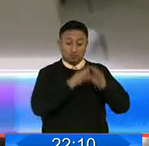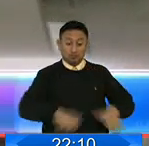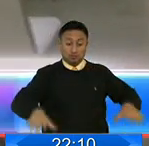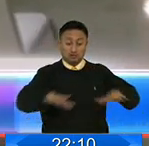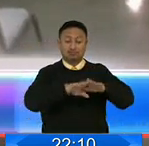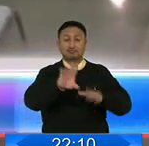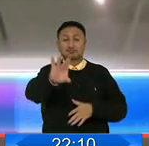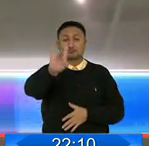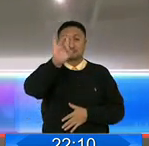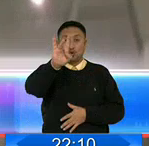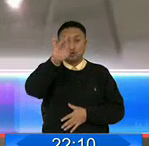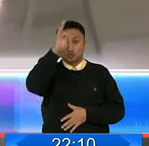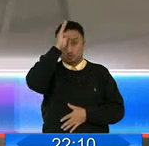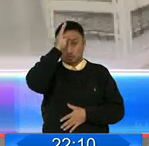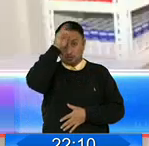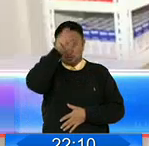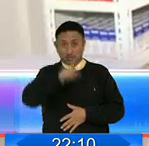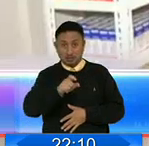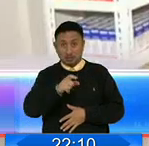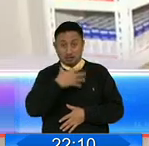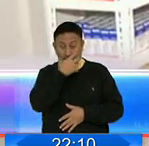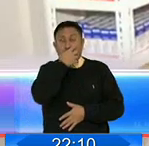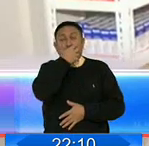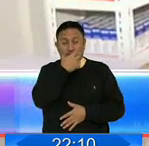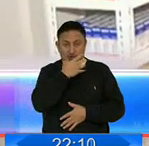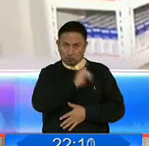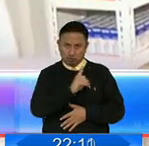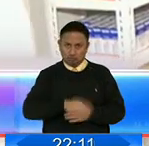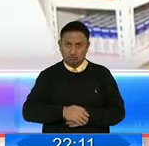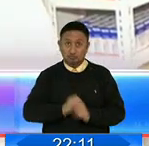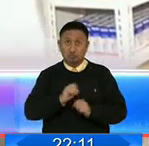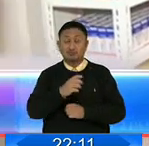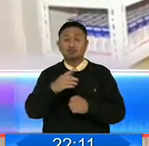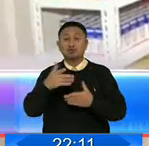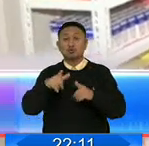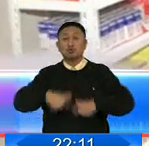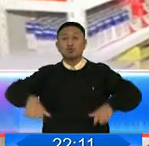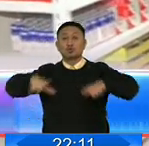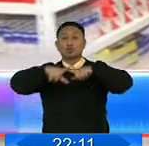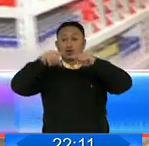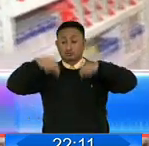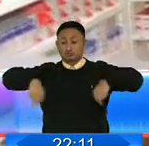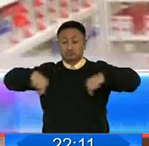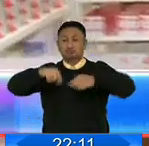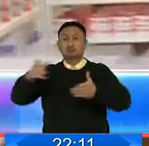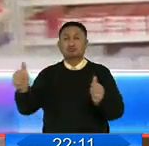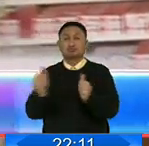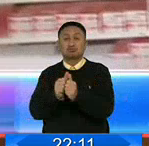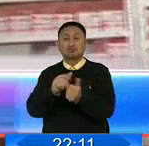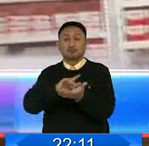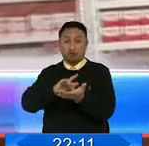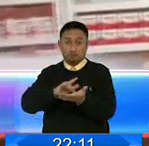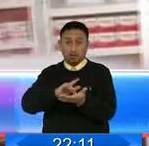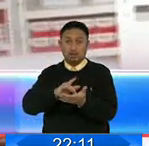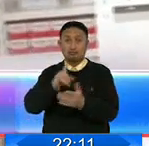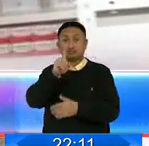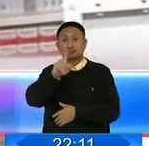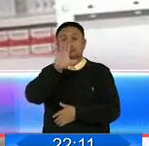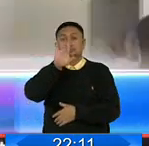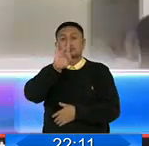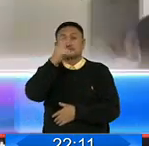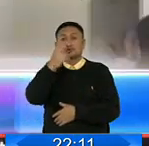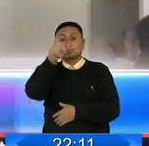hospitales para que la gente no se ahogue. Equipar un centro de convenciones con farmacia, comida, 182